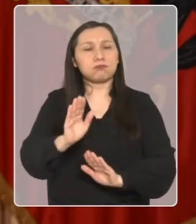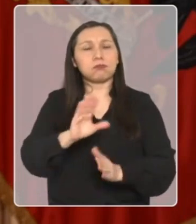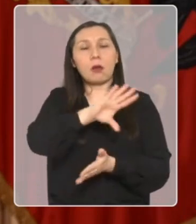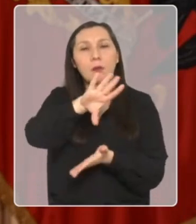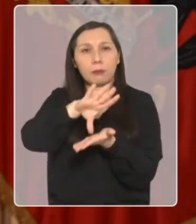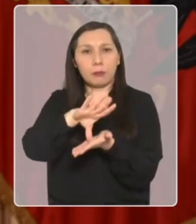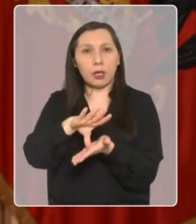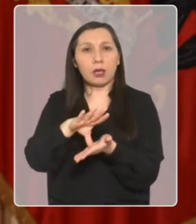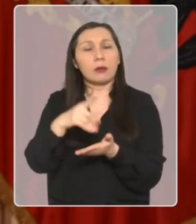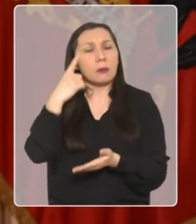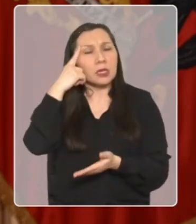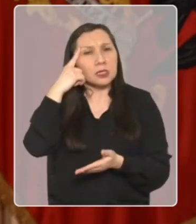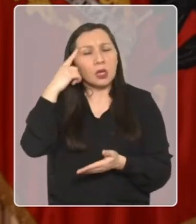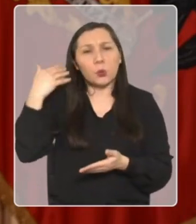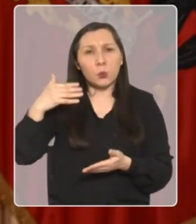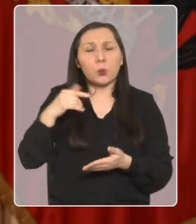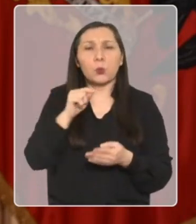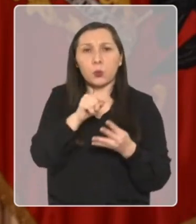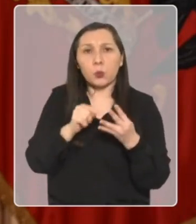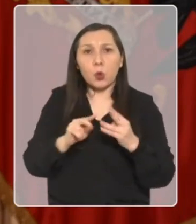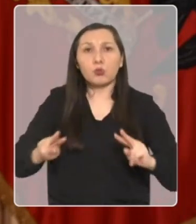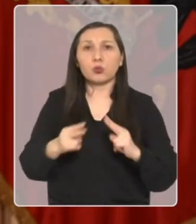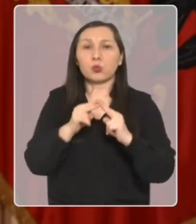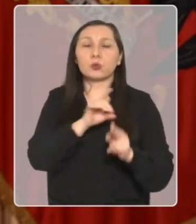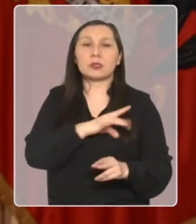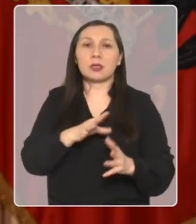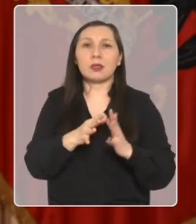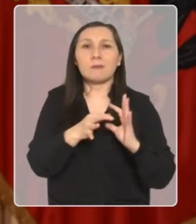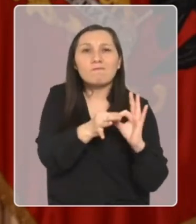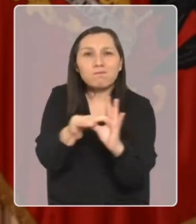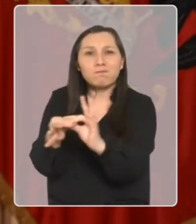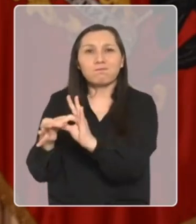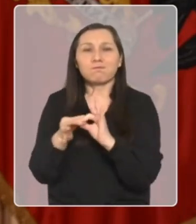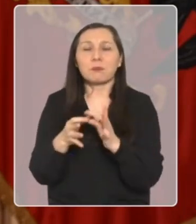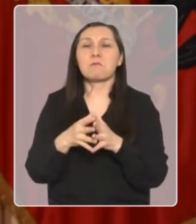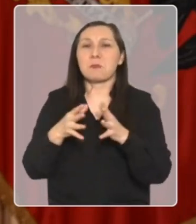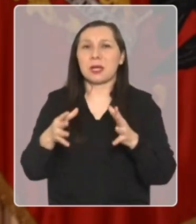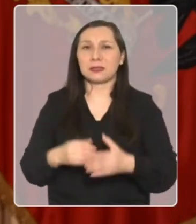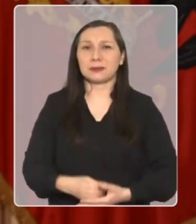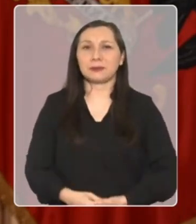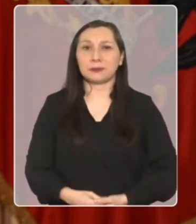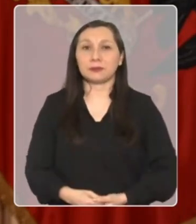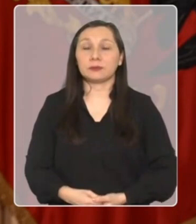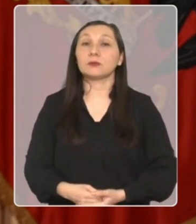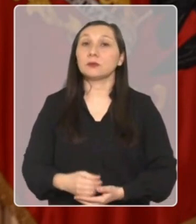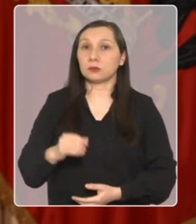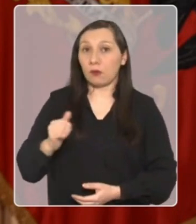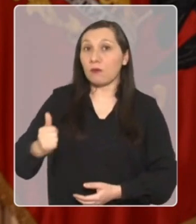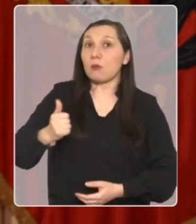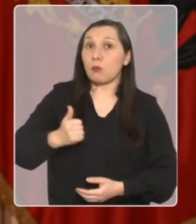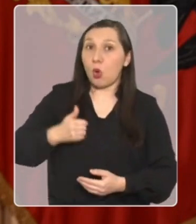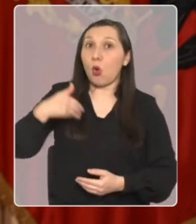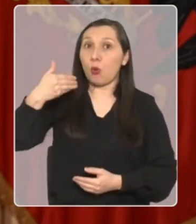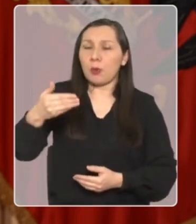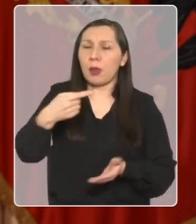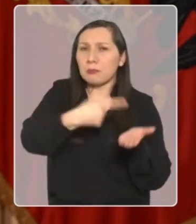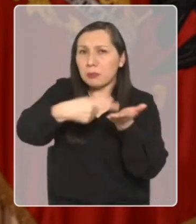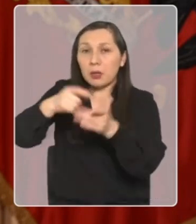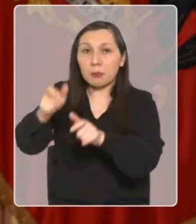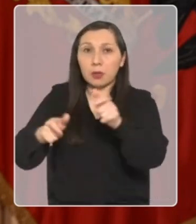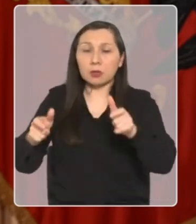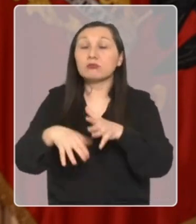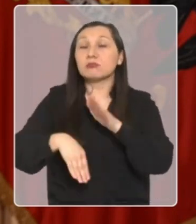bienestar de nuestro pueblo en áreas que consideramos que son prioritares para construir un Chile más cohesionado. Vamos a cumplir